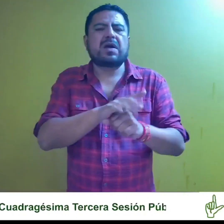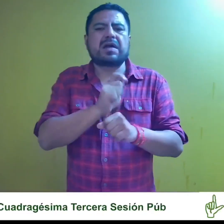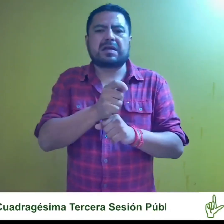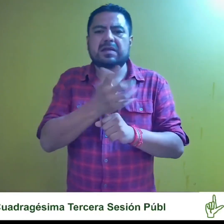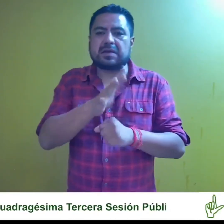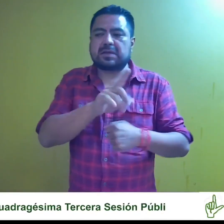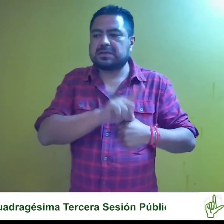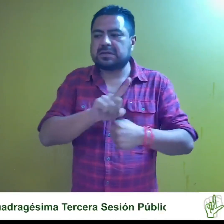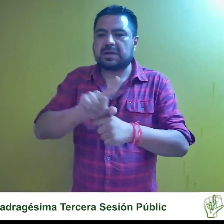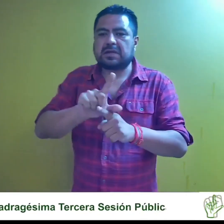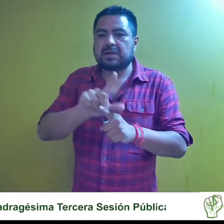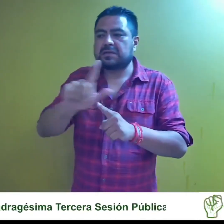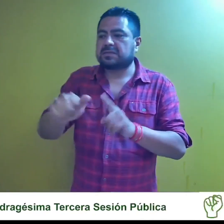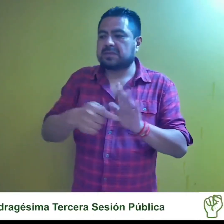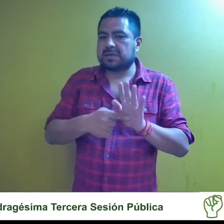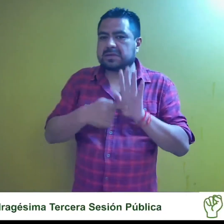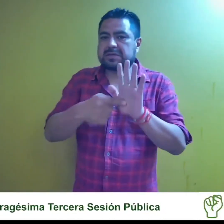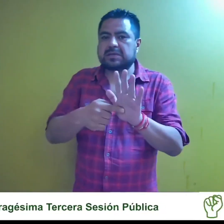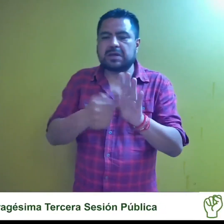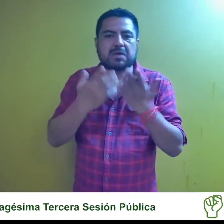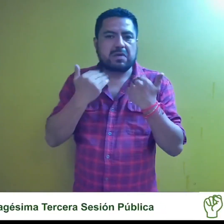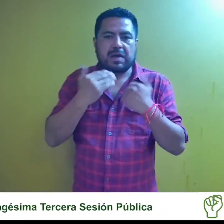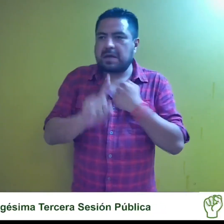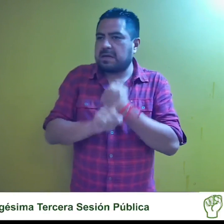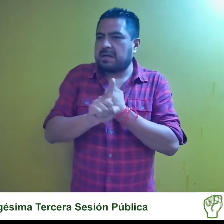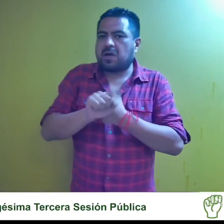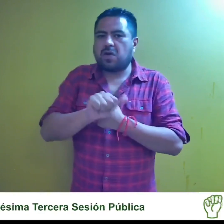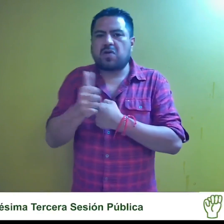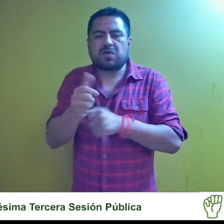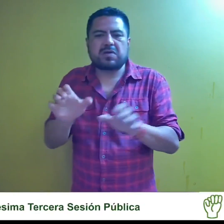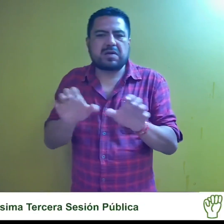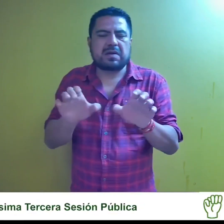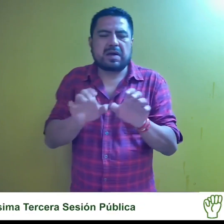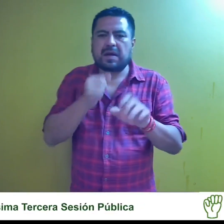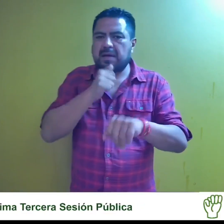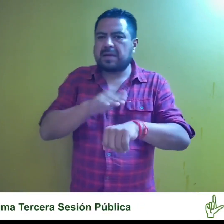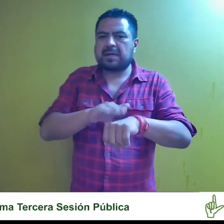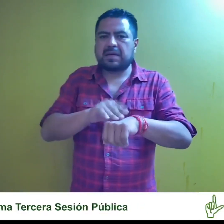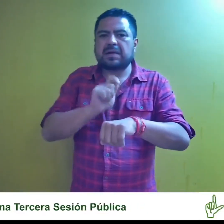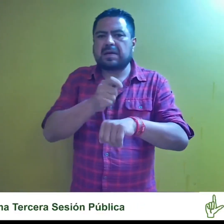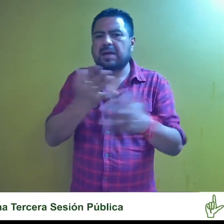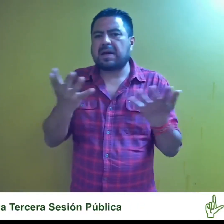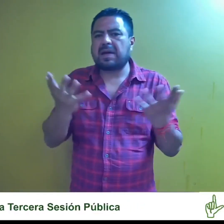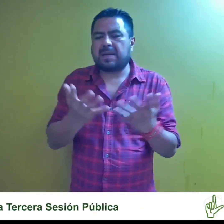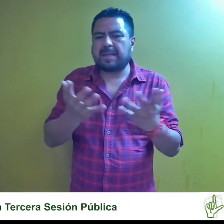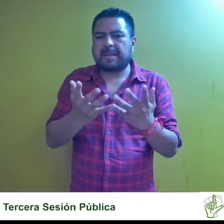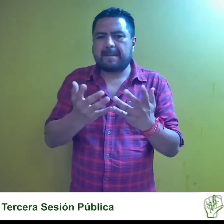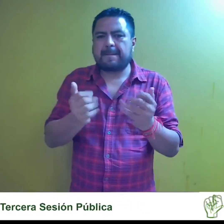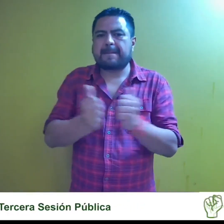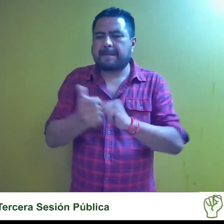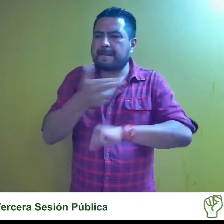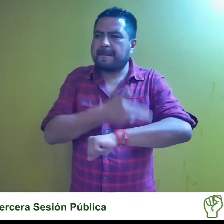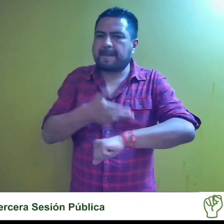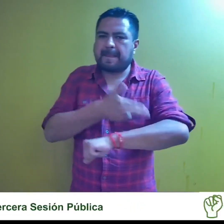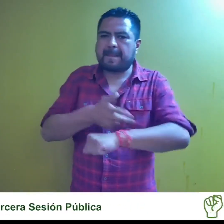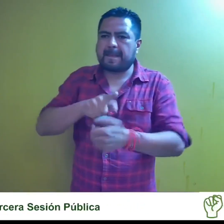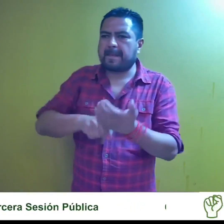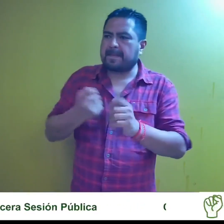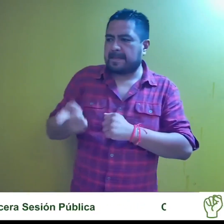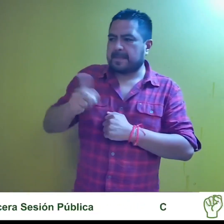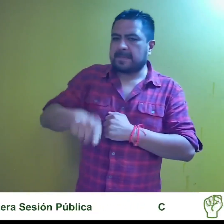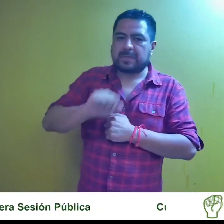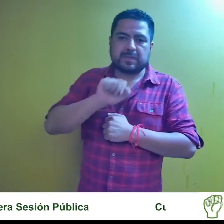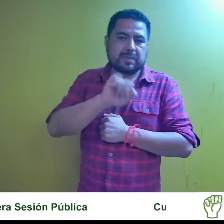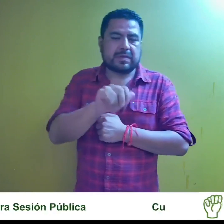días después de la presentación, sin que exista otra constancia de la que se advierta que se haya realizado el emplazamiento ordenado y que